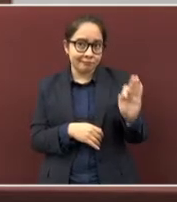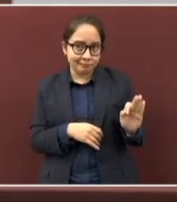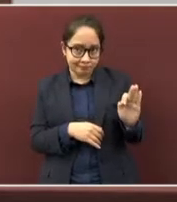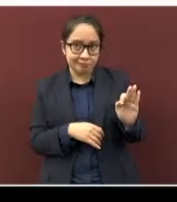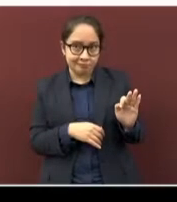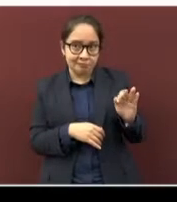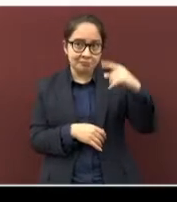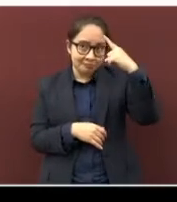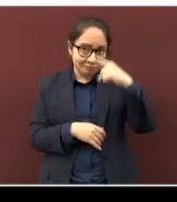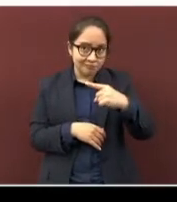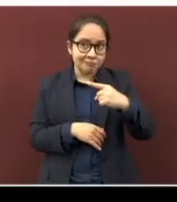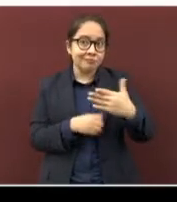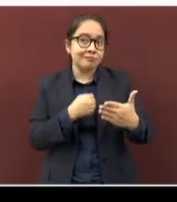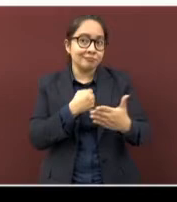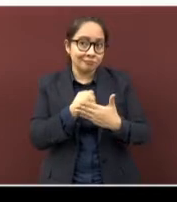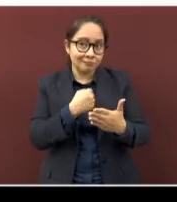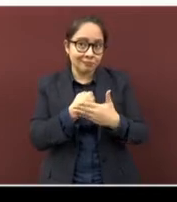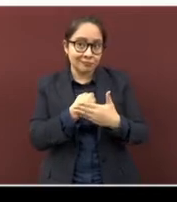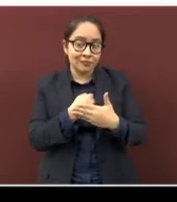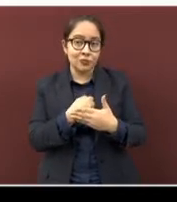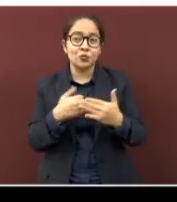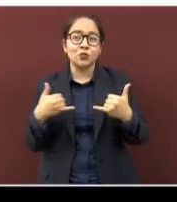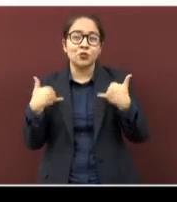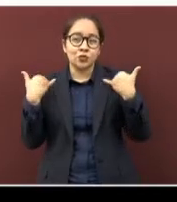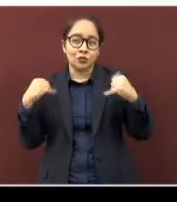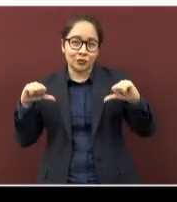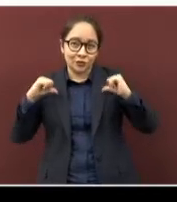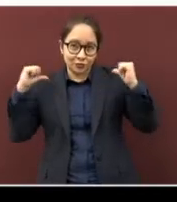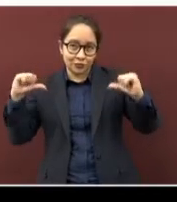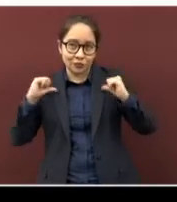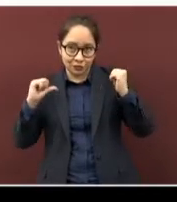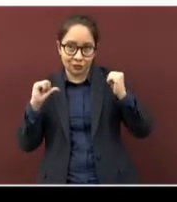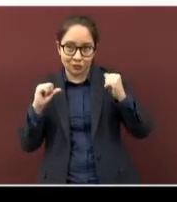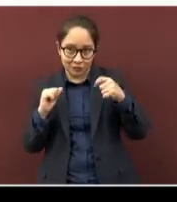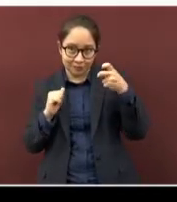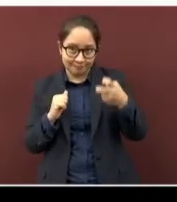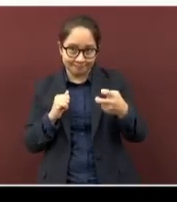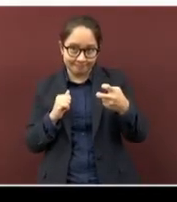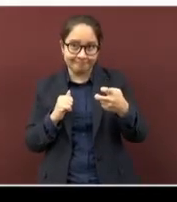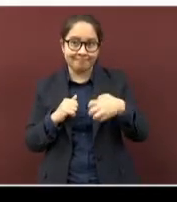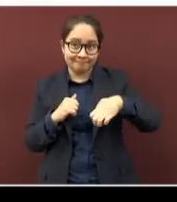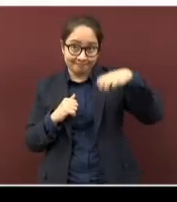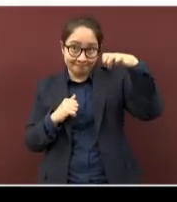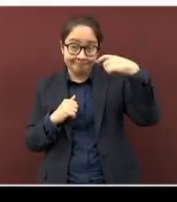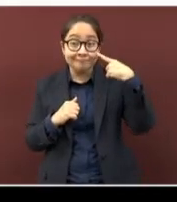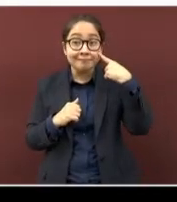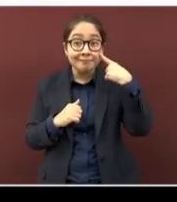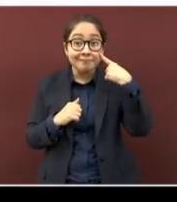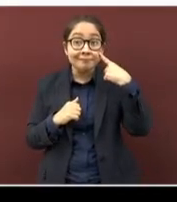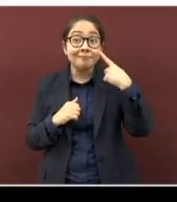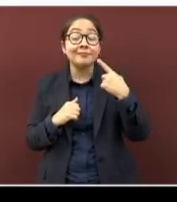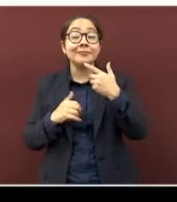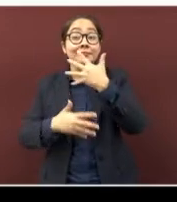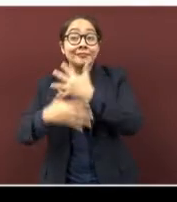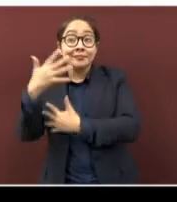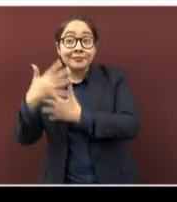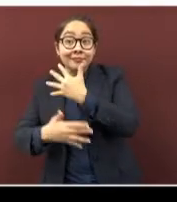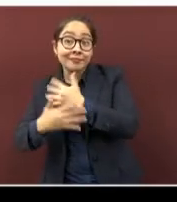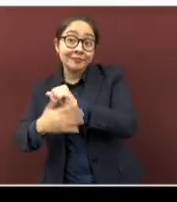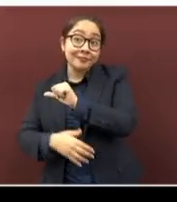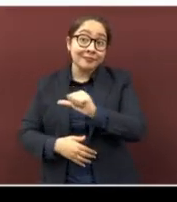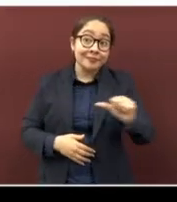aplicación para las y los adolescentes de este grupo de edad, repito, de 15